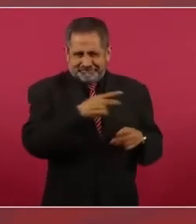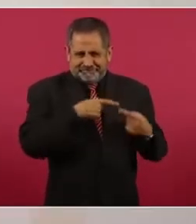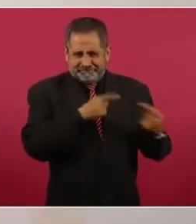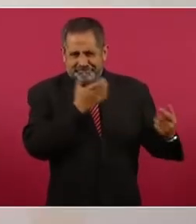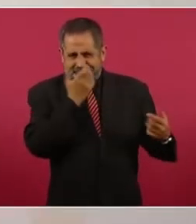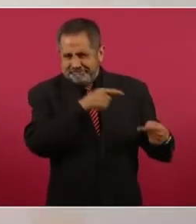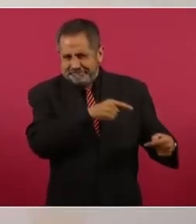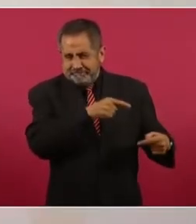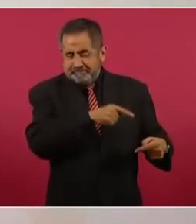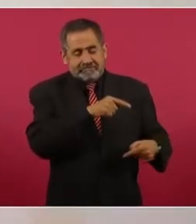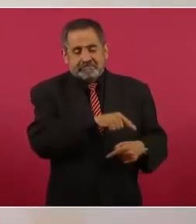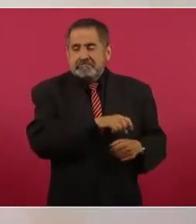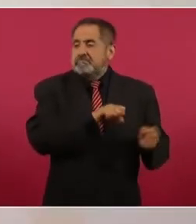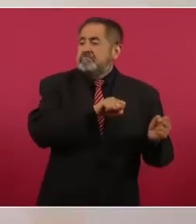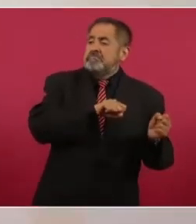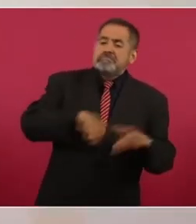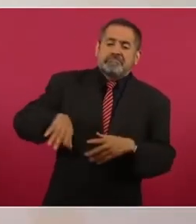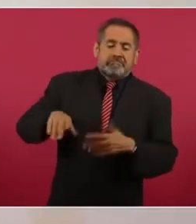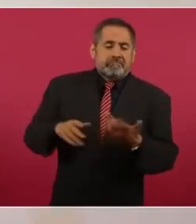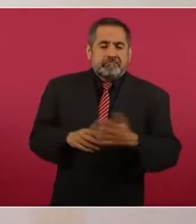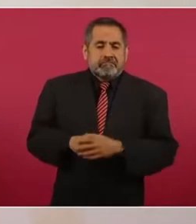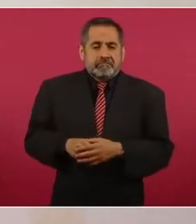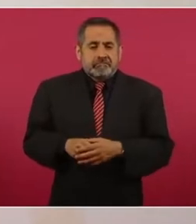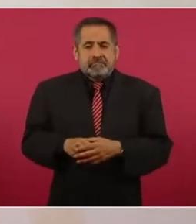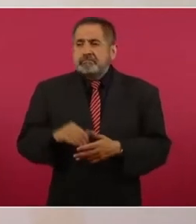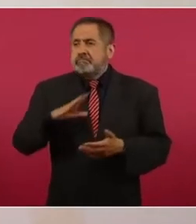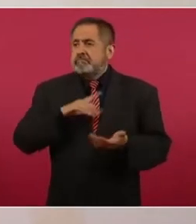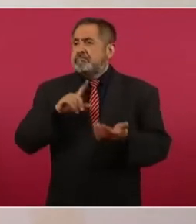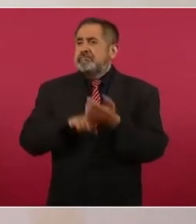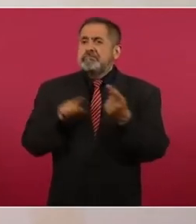como 50,